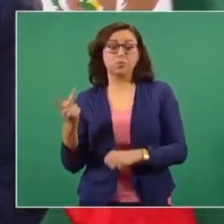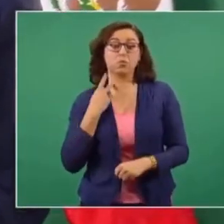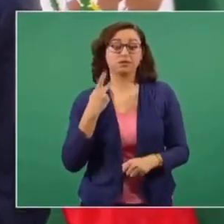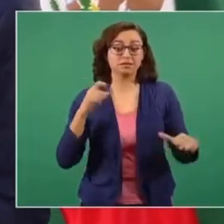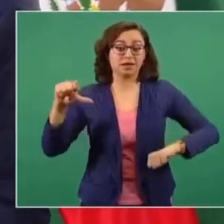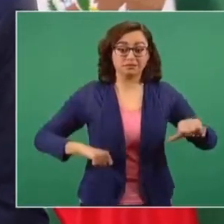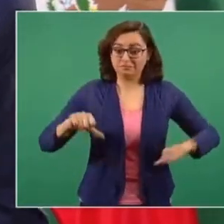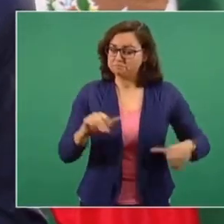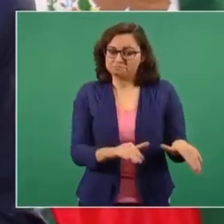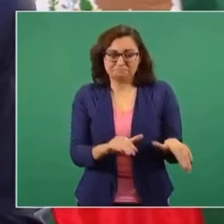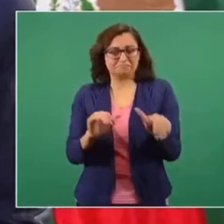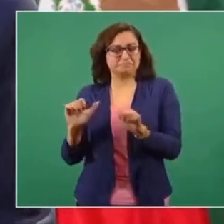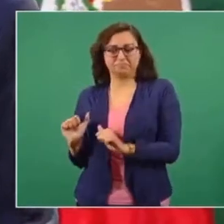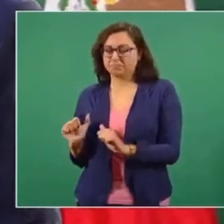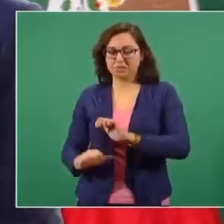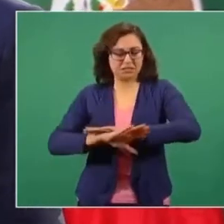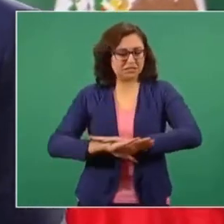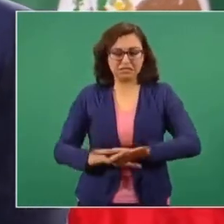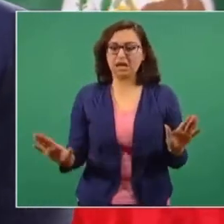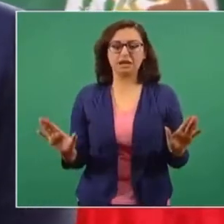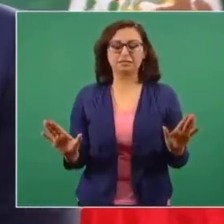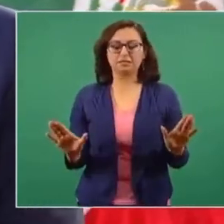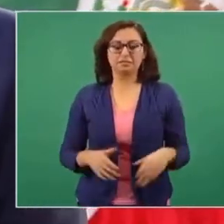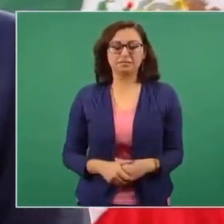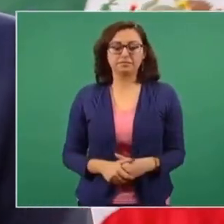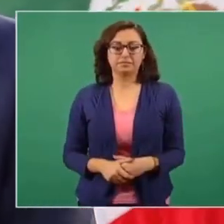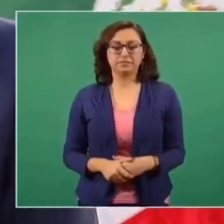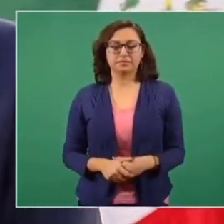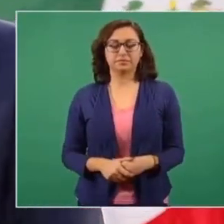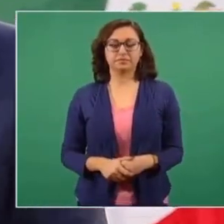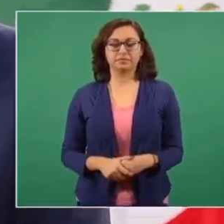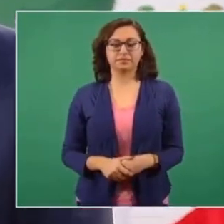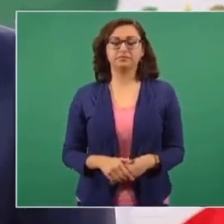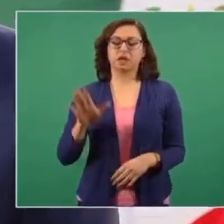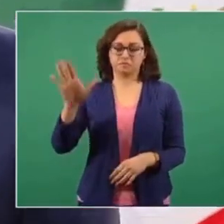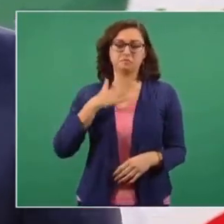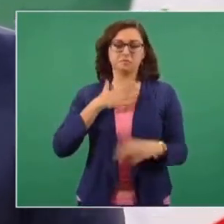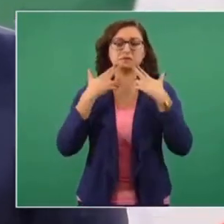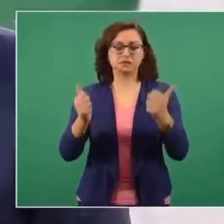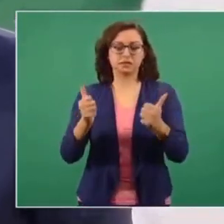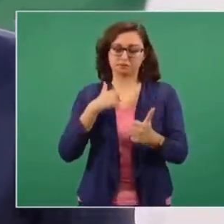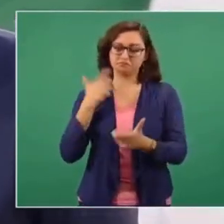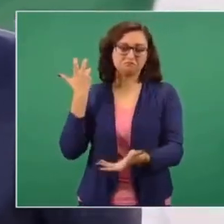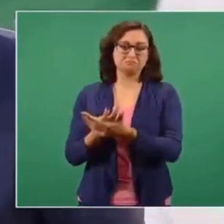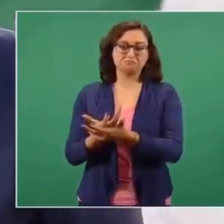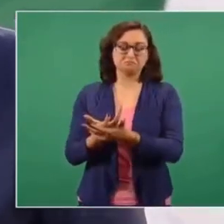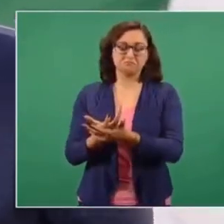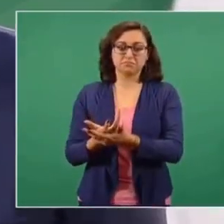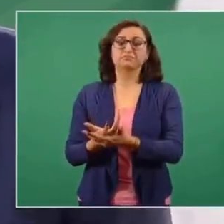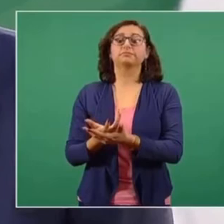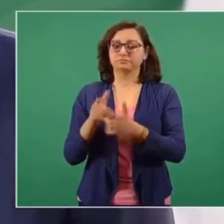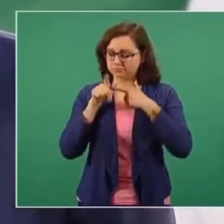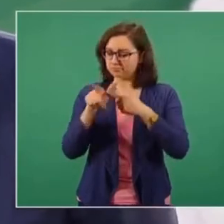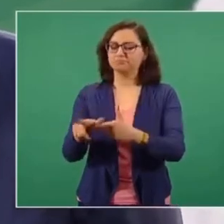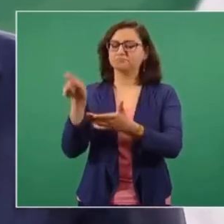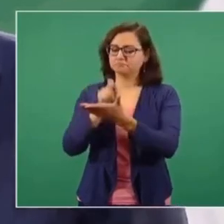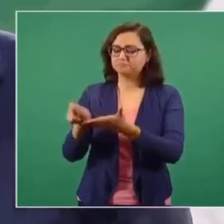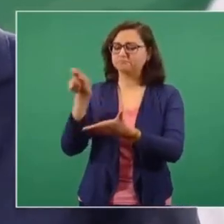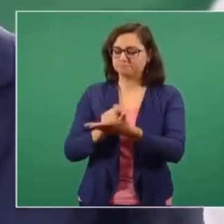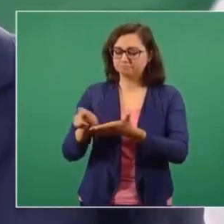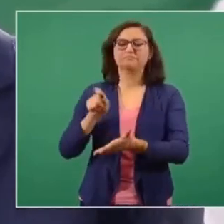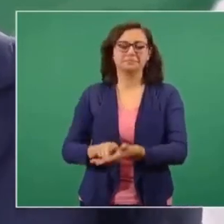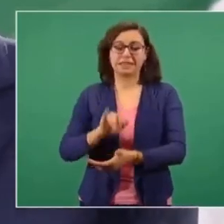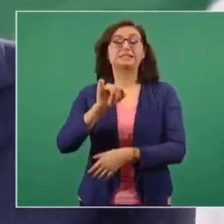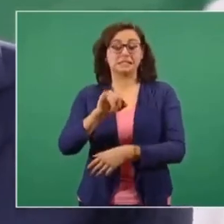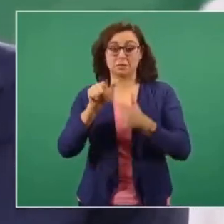pública, de la actividad política. Apúntele bien. Me voy a Palenque, a escribir, eso